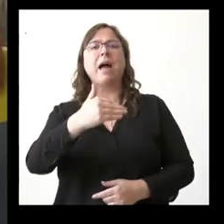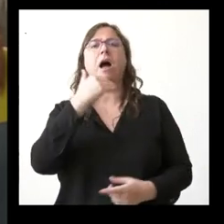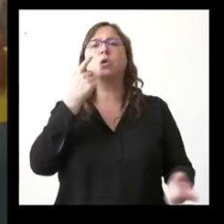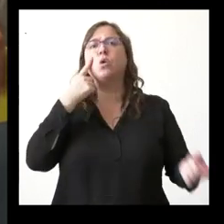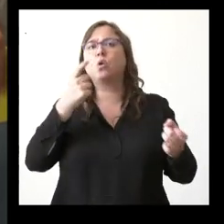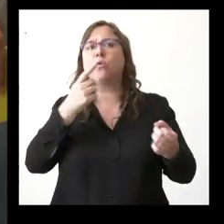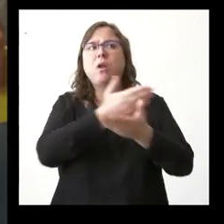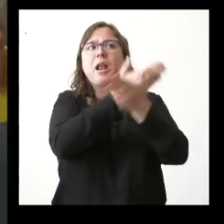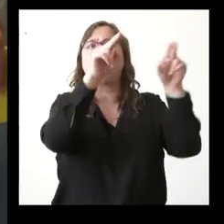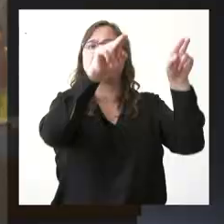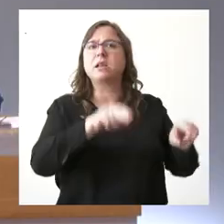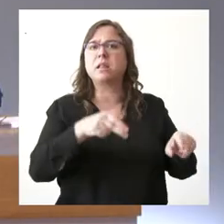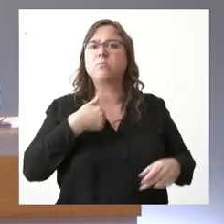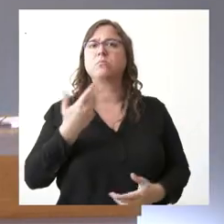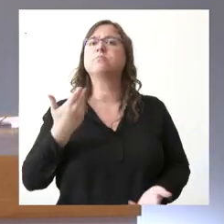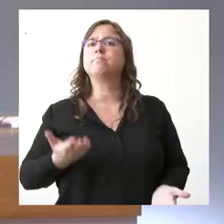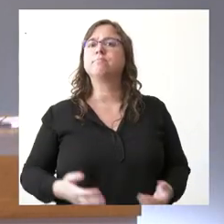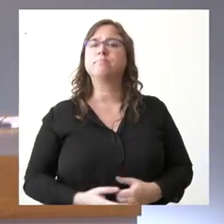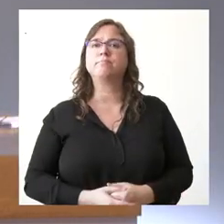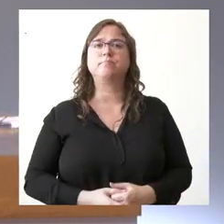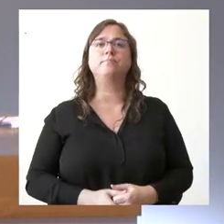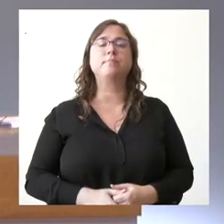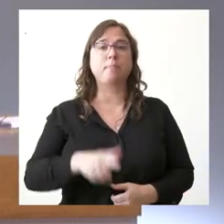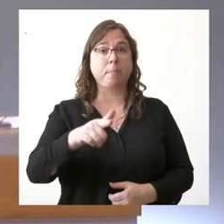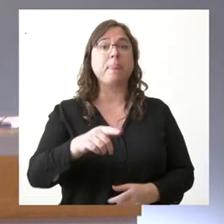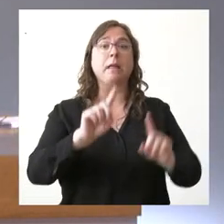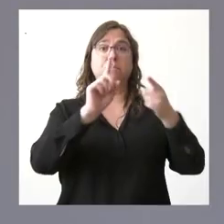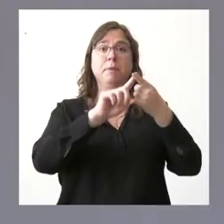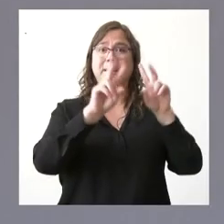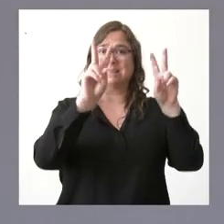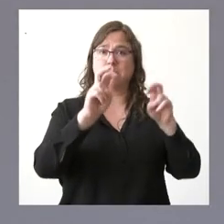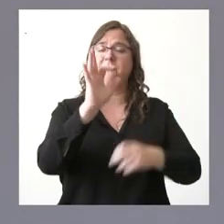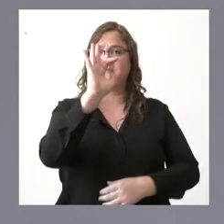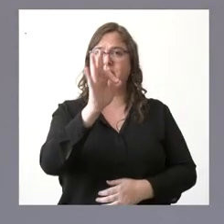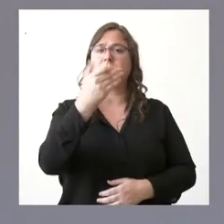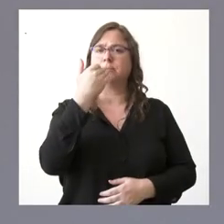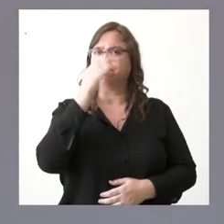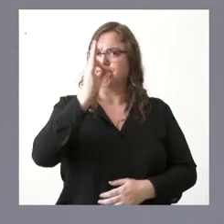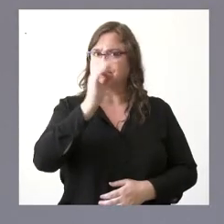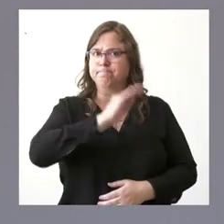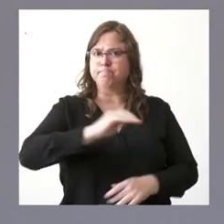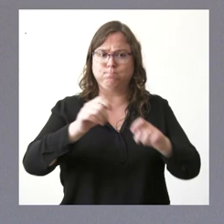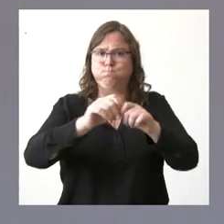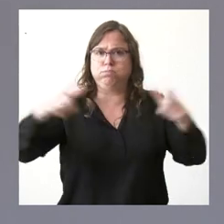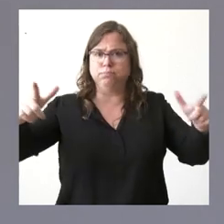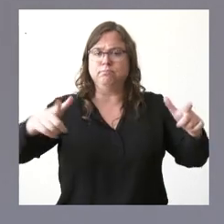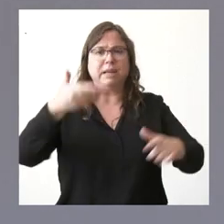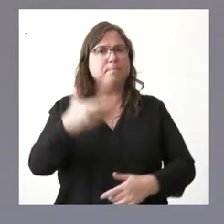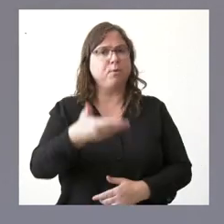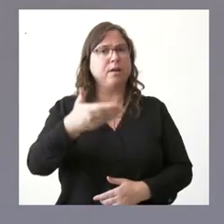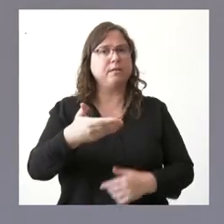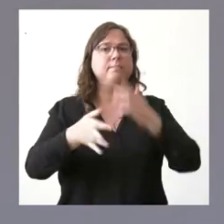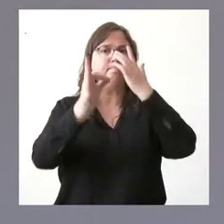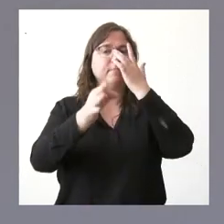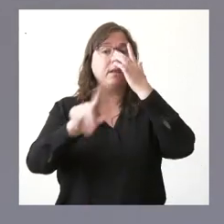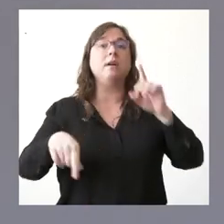esto en las residencias Sí sobre el primer asunto es verdad que ha aumentado de forma muy importante la incidencia es verdad